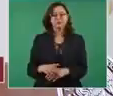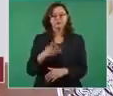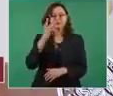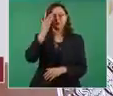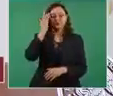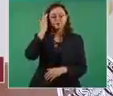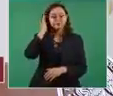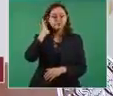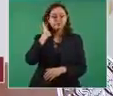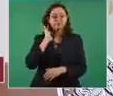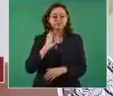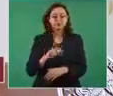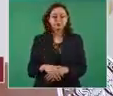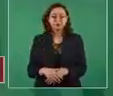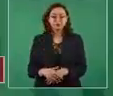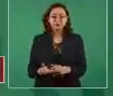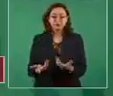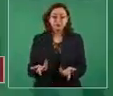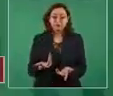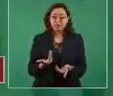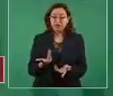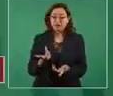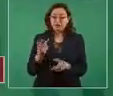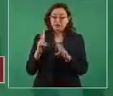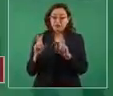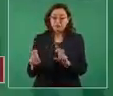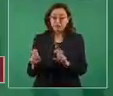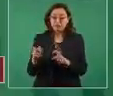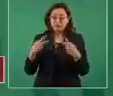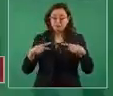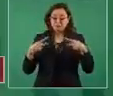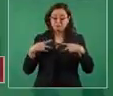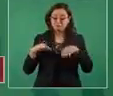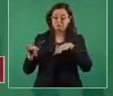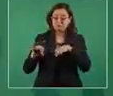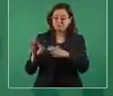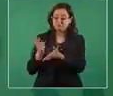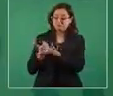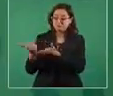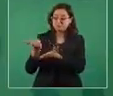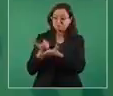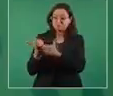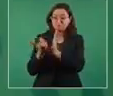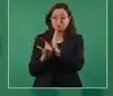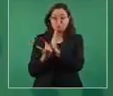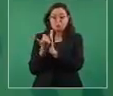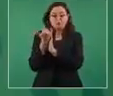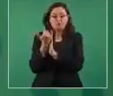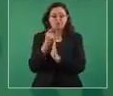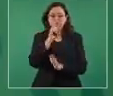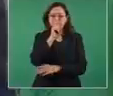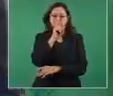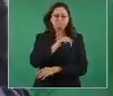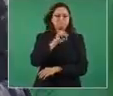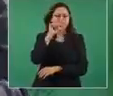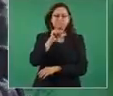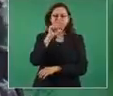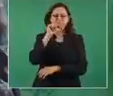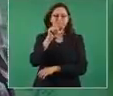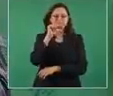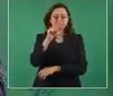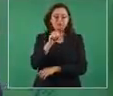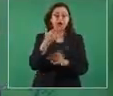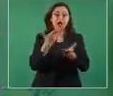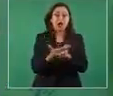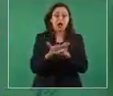en especial el salario mínimo, que ha aumentado desde